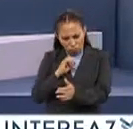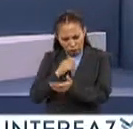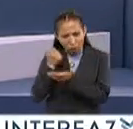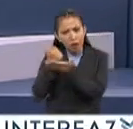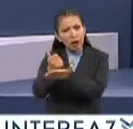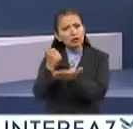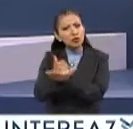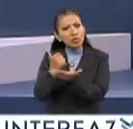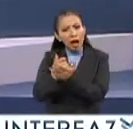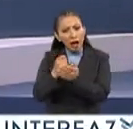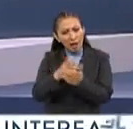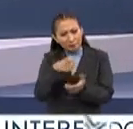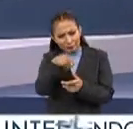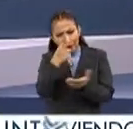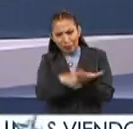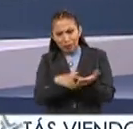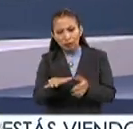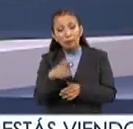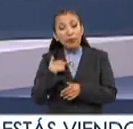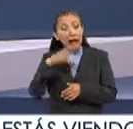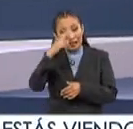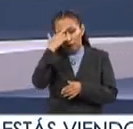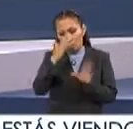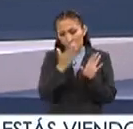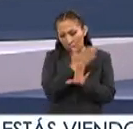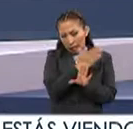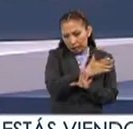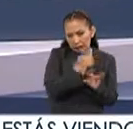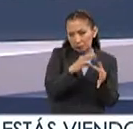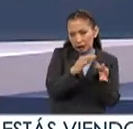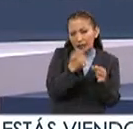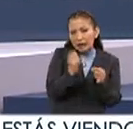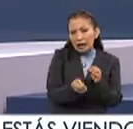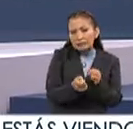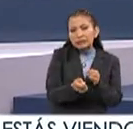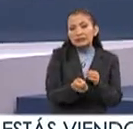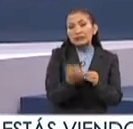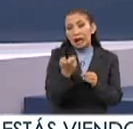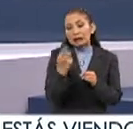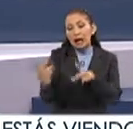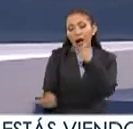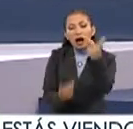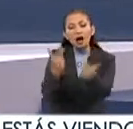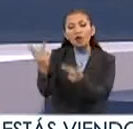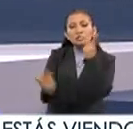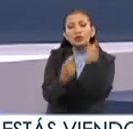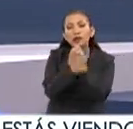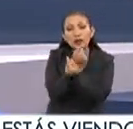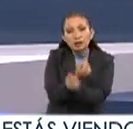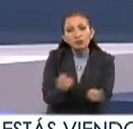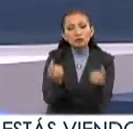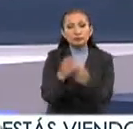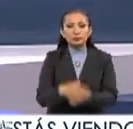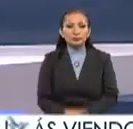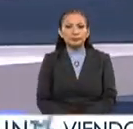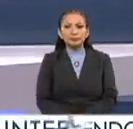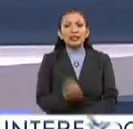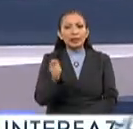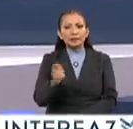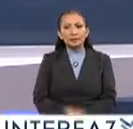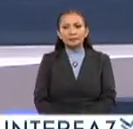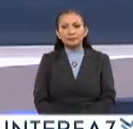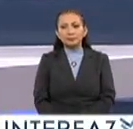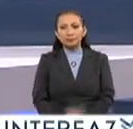a nivel sociedad. Para recordar un poco, cuéntenos de qué se trata esta consulta infantil. ¿En qué